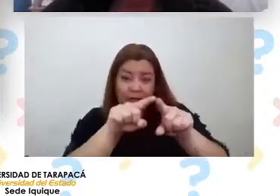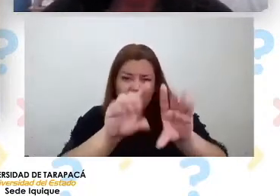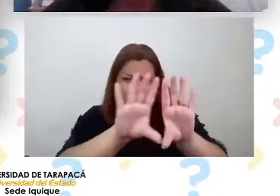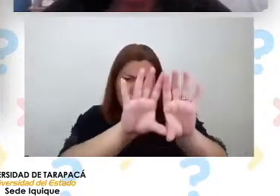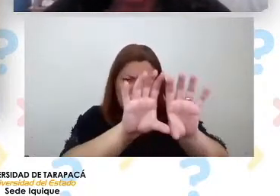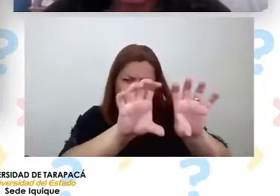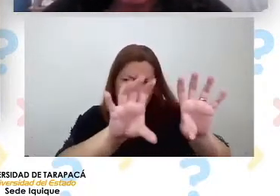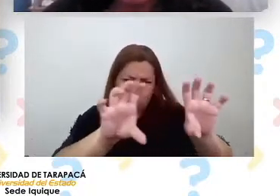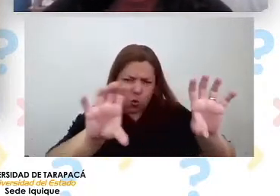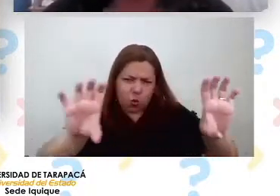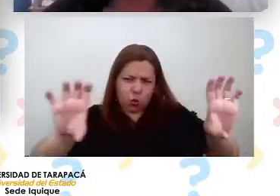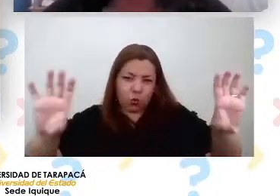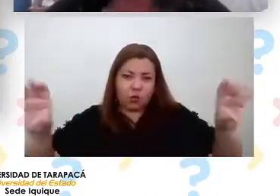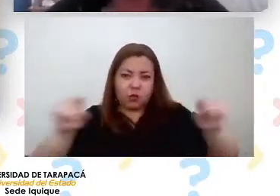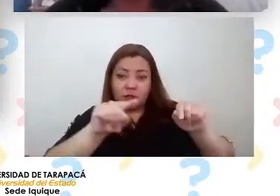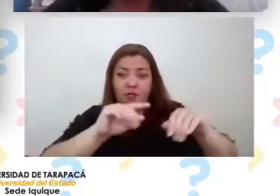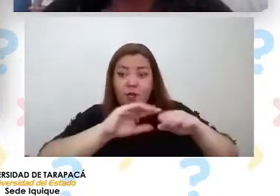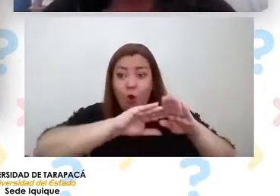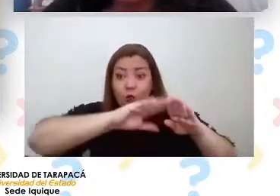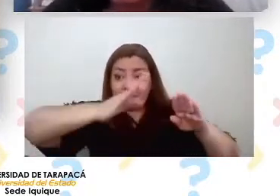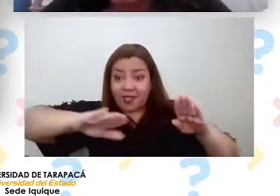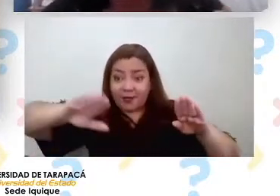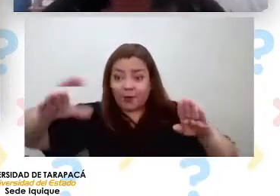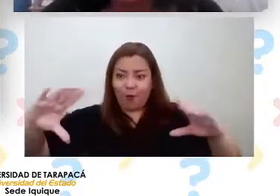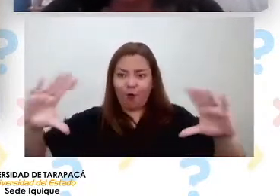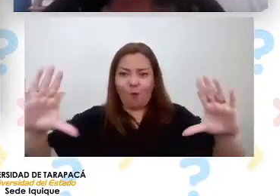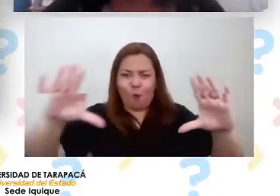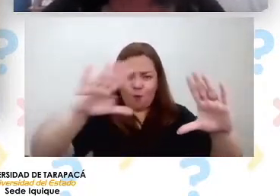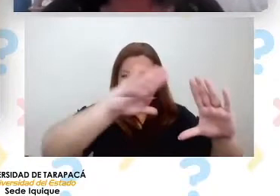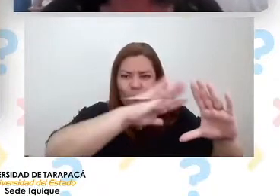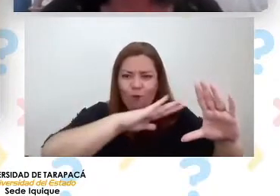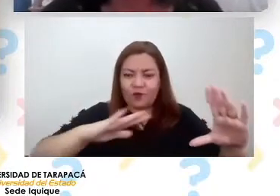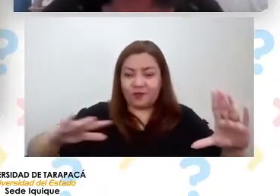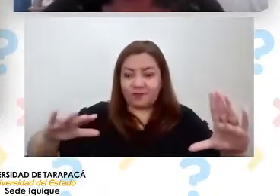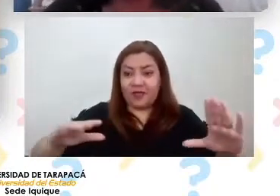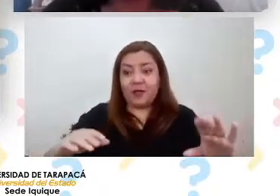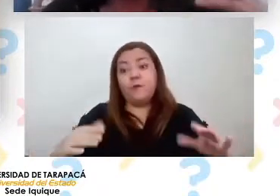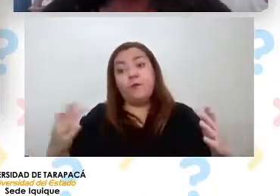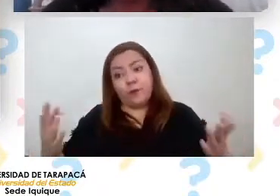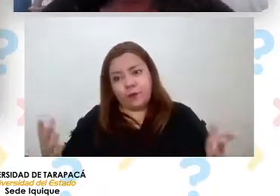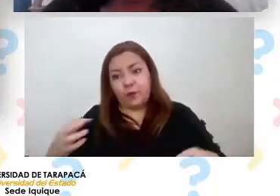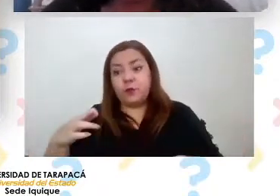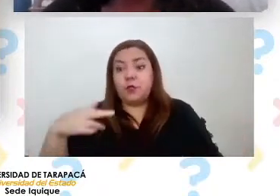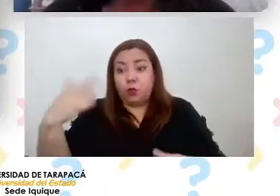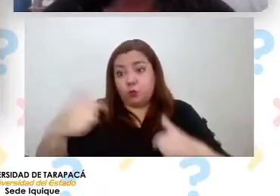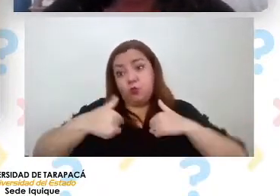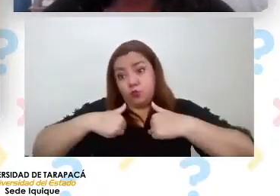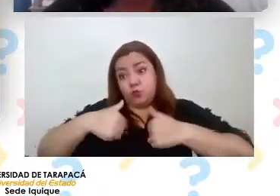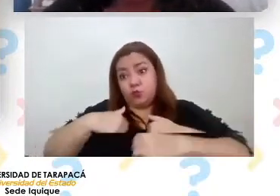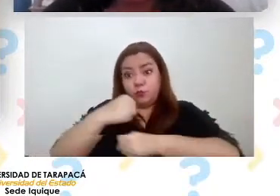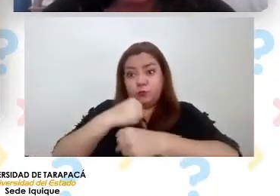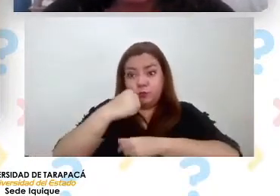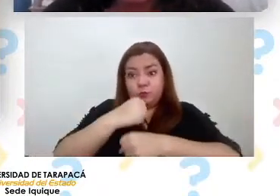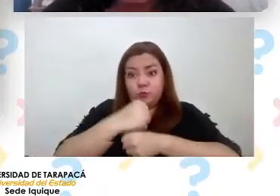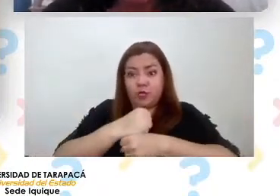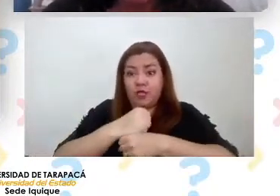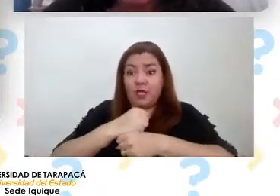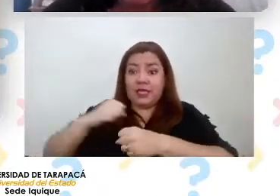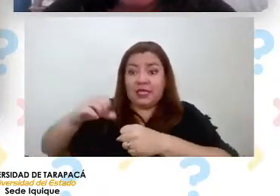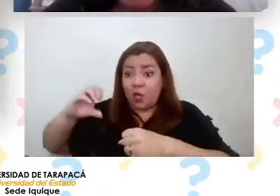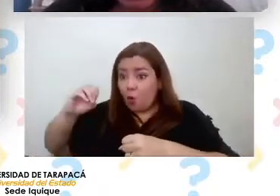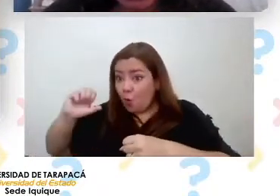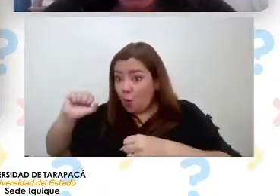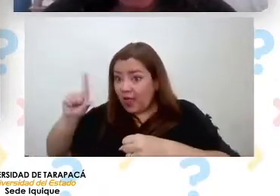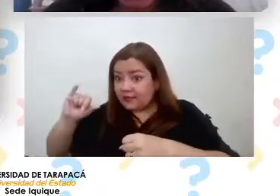todos esos cerros. Bueno, resulta que la estación de Tacama, donde yo trabajo, y el oasis de niebla, está